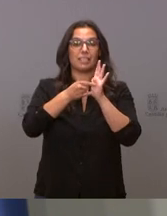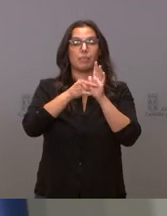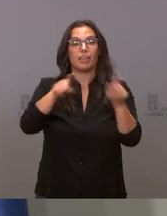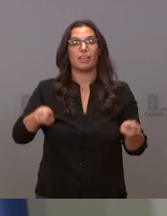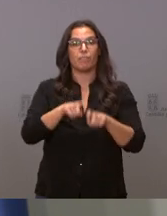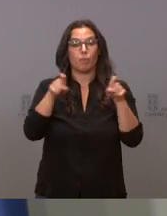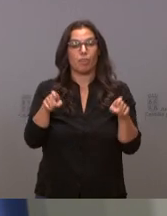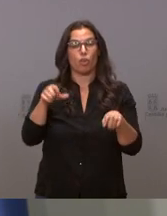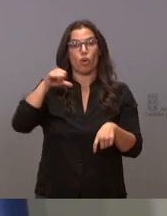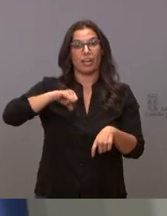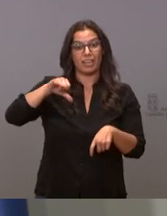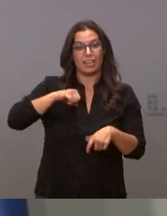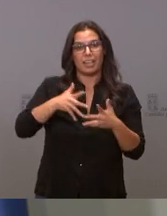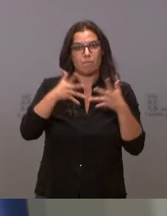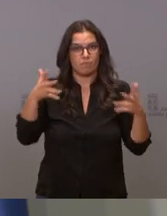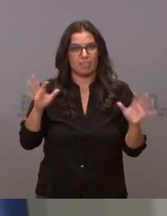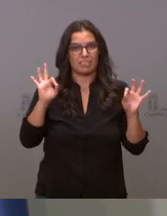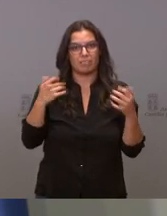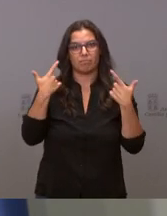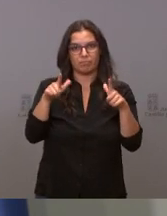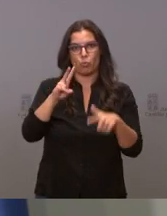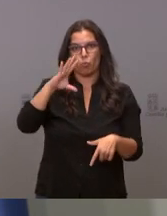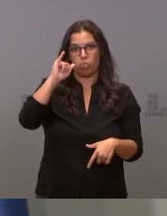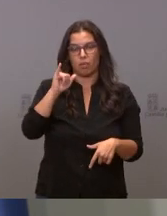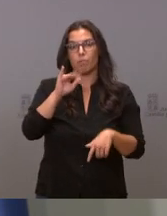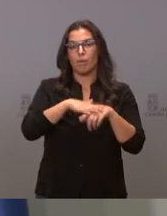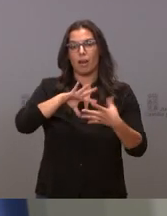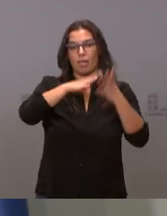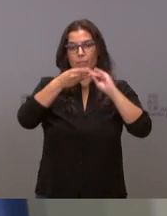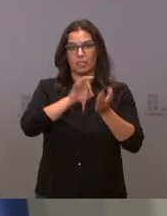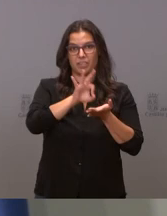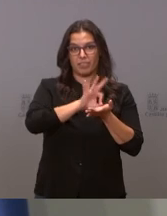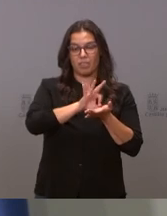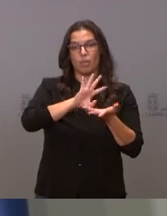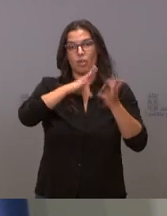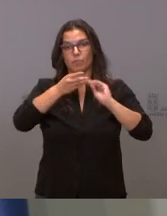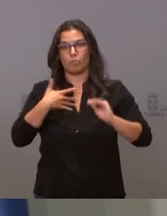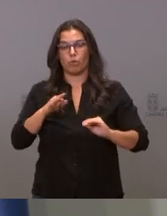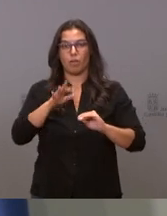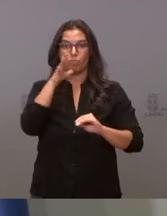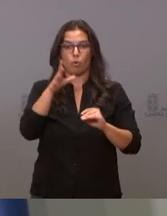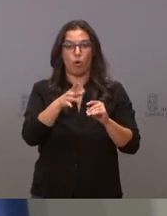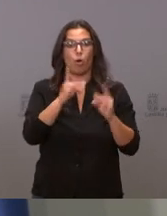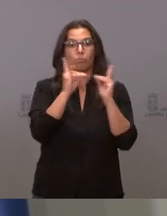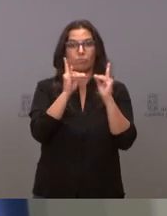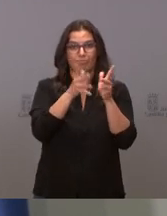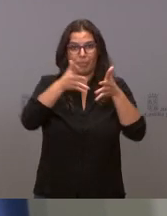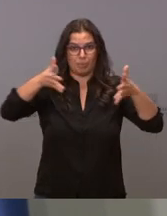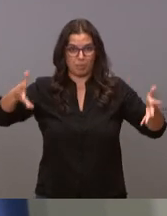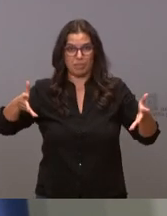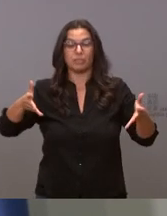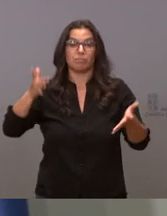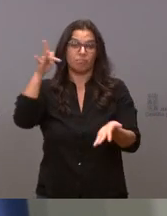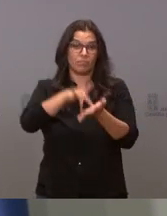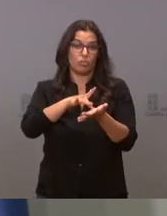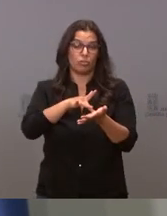de cuidados intensivos de nuestra comunidad con el fin de adaptar este servicio al crecimiento de puestos de cuidados intensivos que se ha